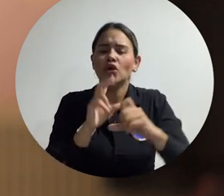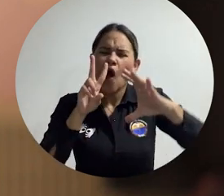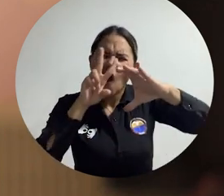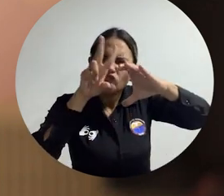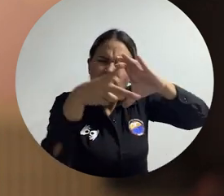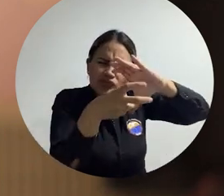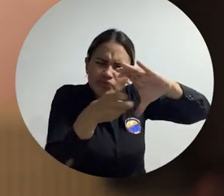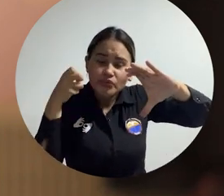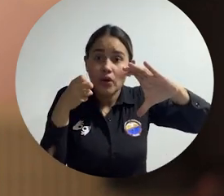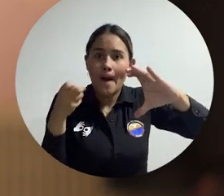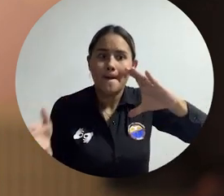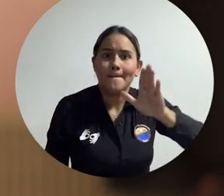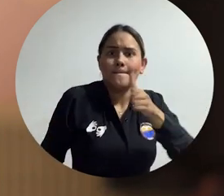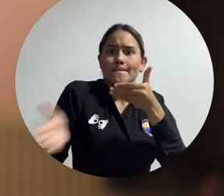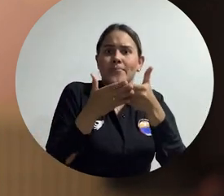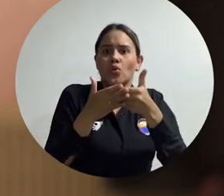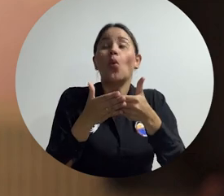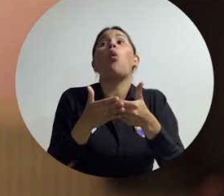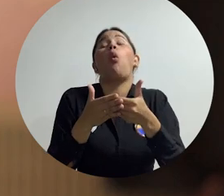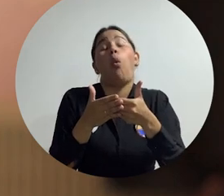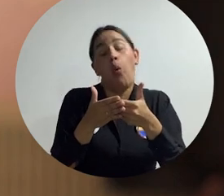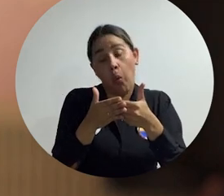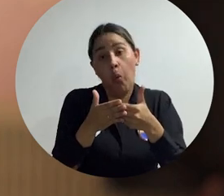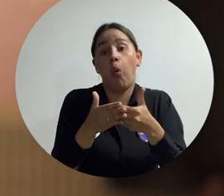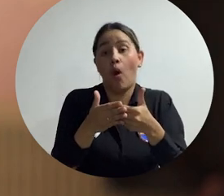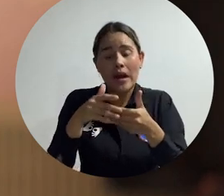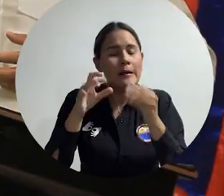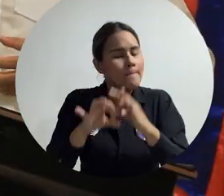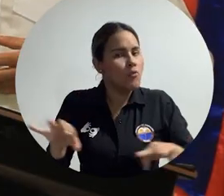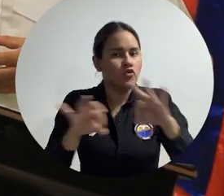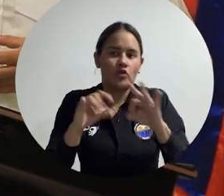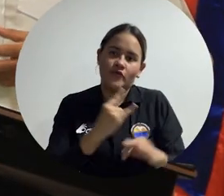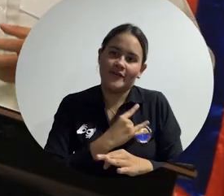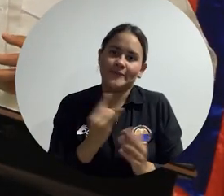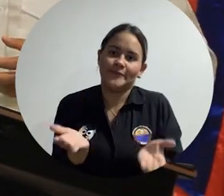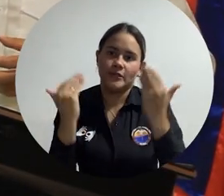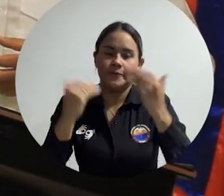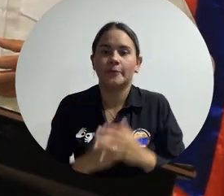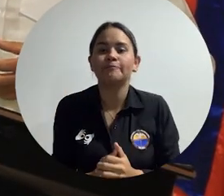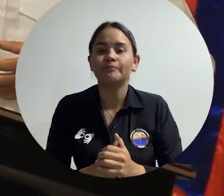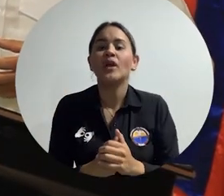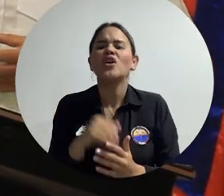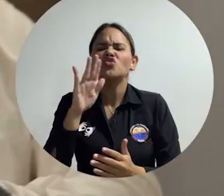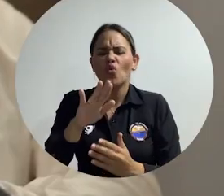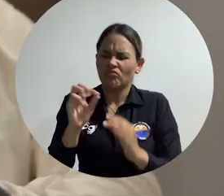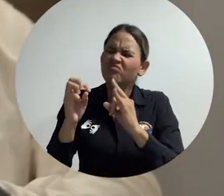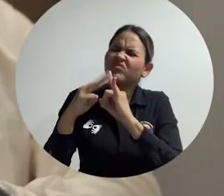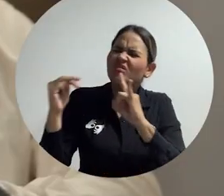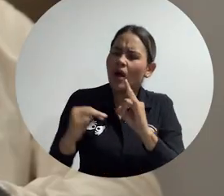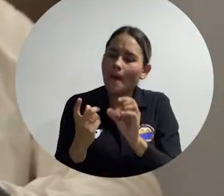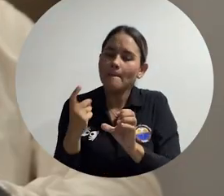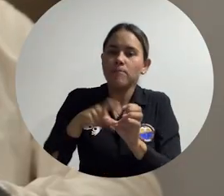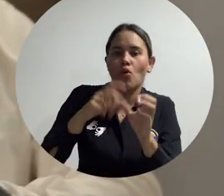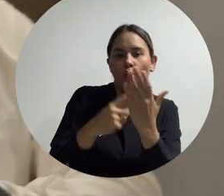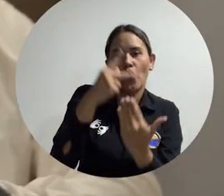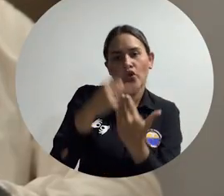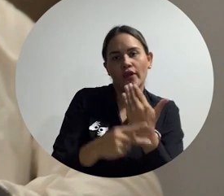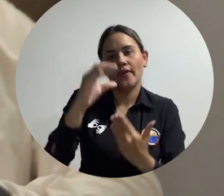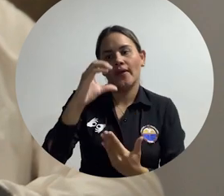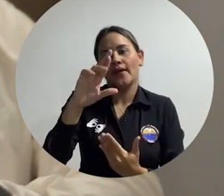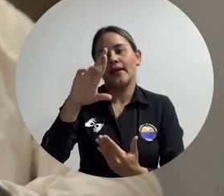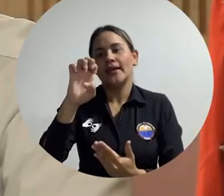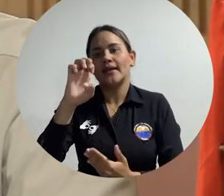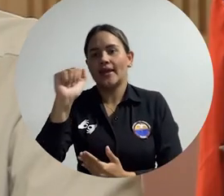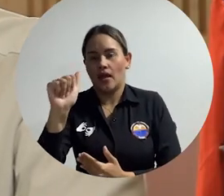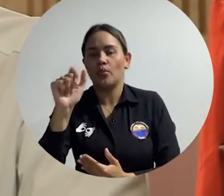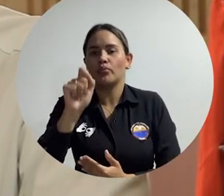en ese aspecto es muy importante las universidades. La iniciativa corresponde al proyecto CREATE 3.0, cuyo objetivo